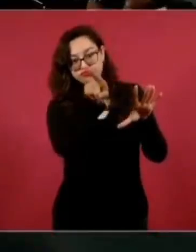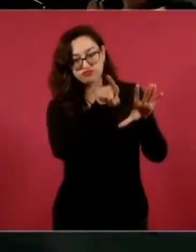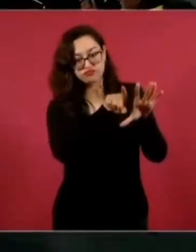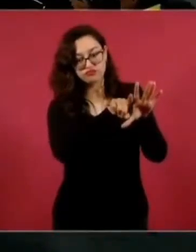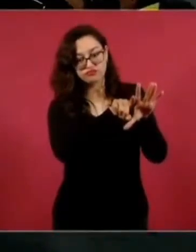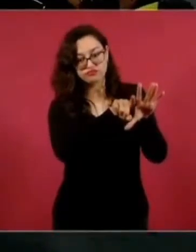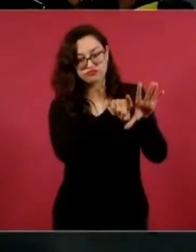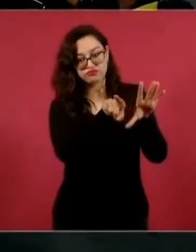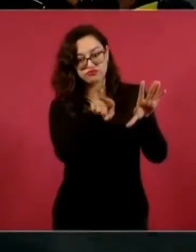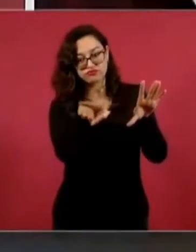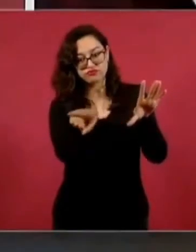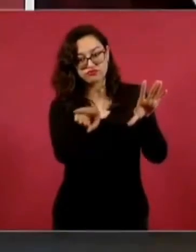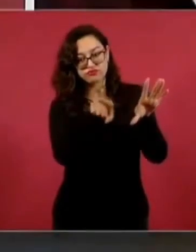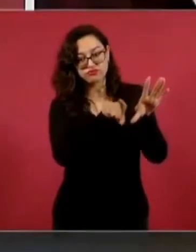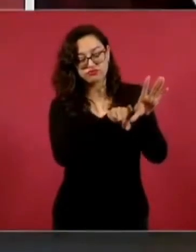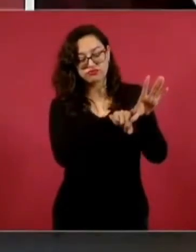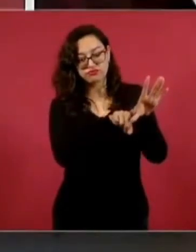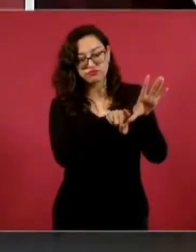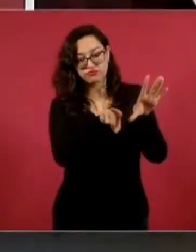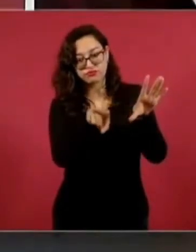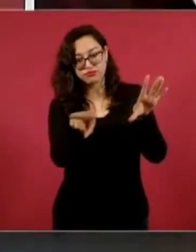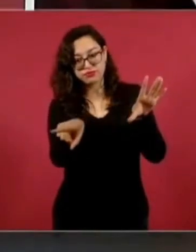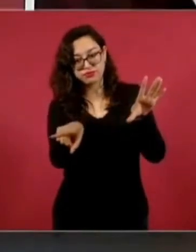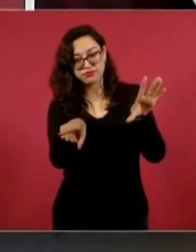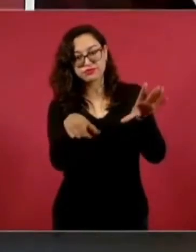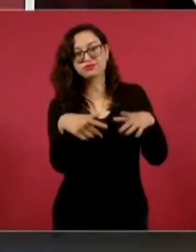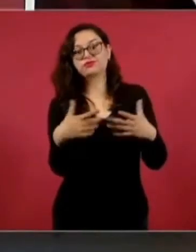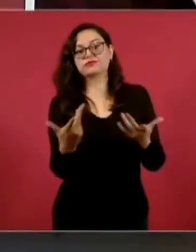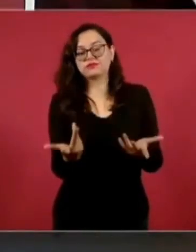Tepic, Mazatlán, Mazatlán,